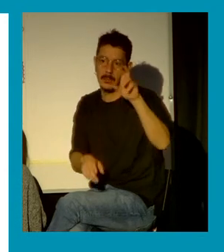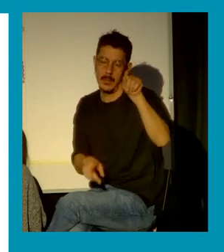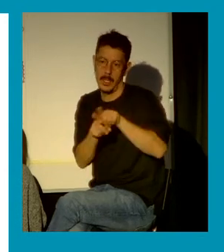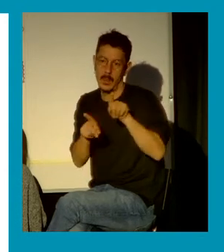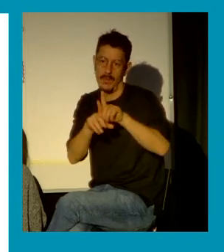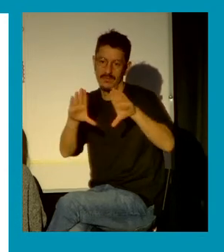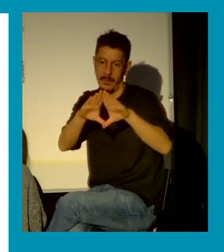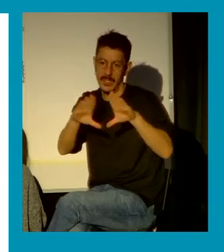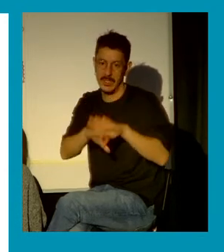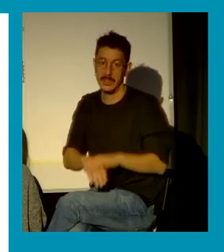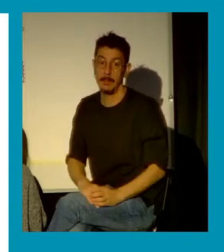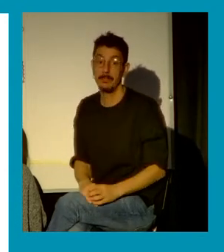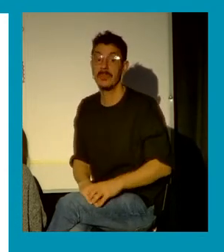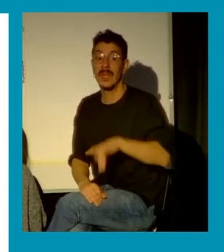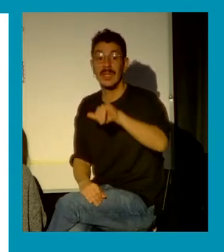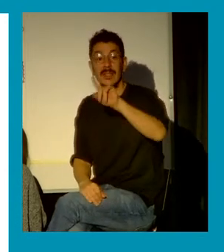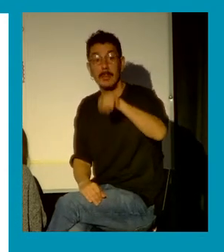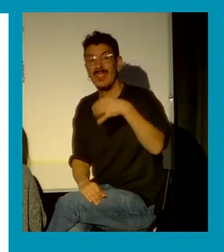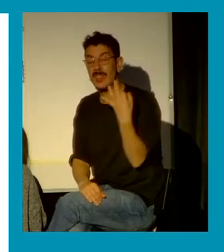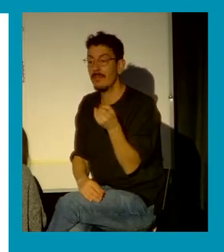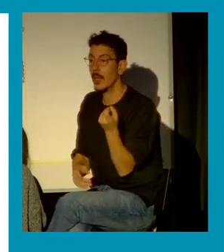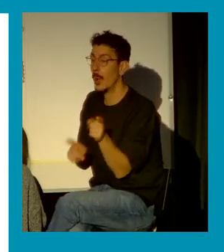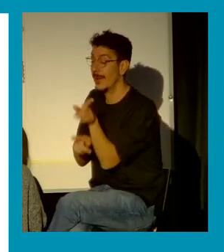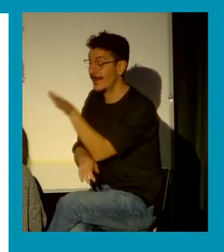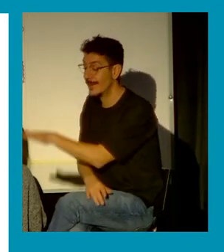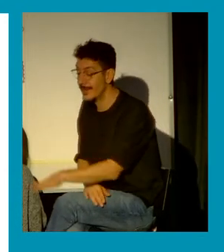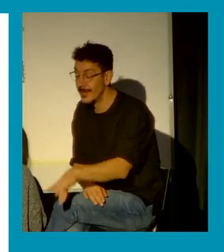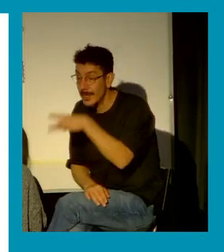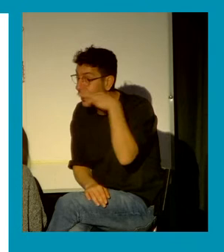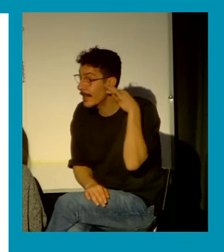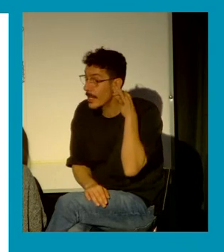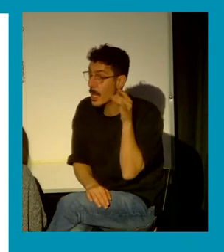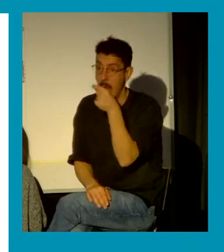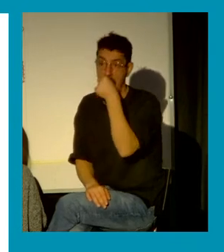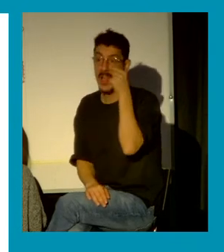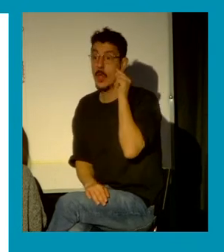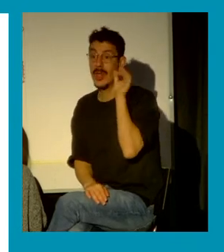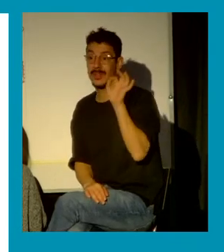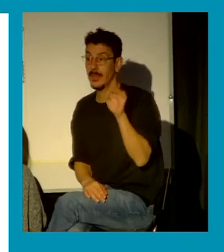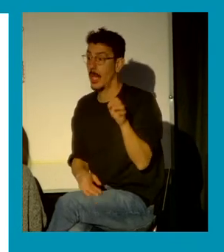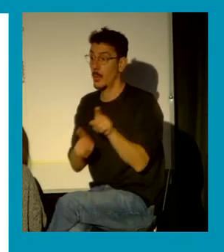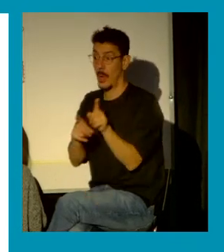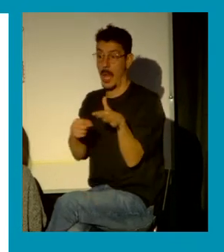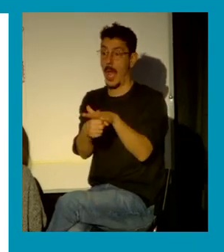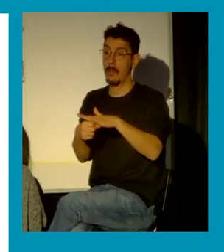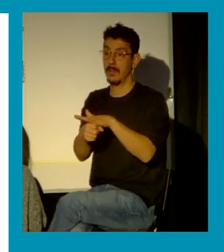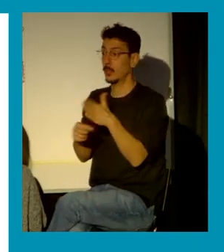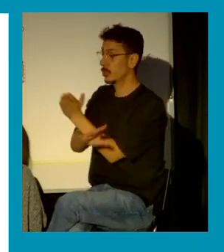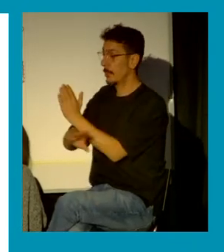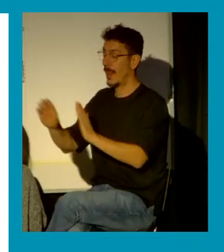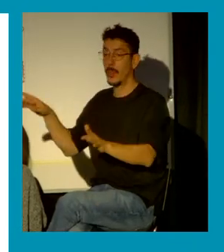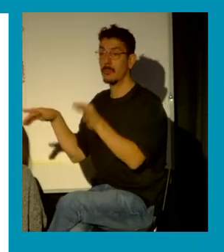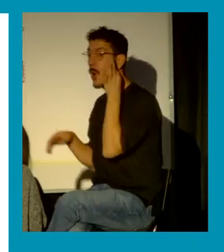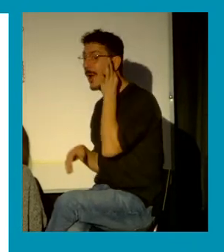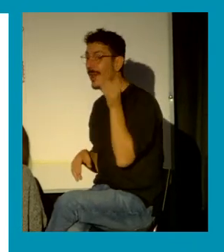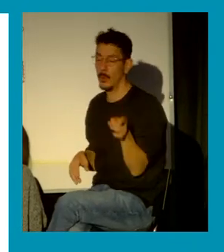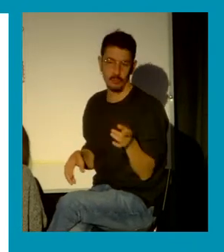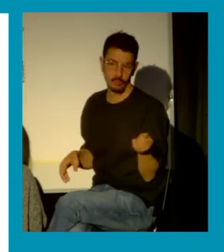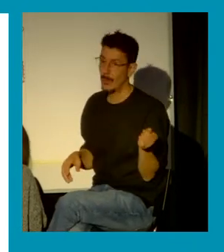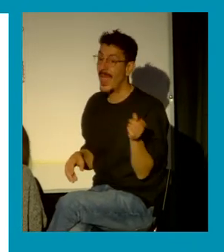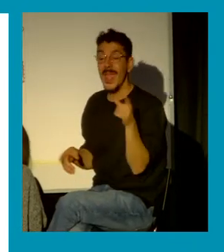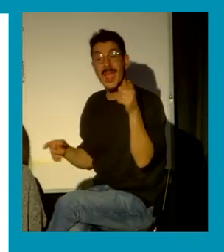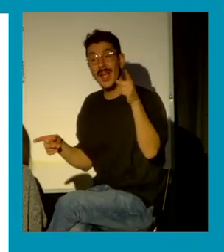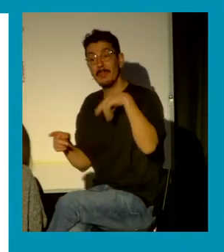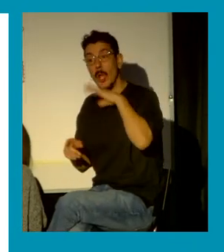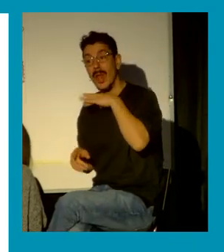estos derechos a niños, niñas y adolescentes no como ámbitos separados de la violencia que sufren las mujeres sino como parte de un continuum de todas las